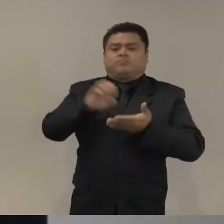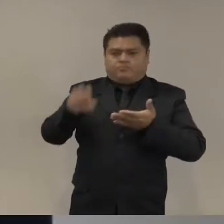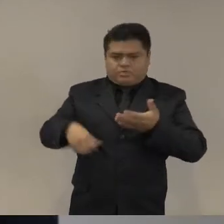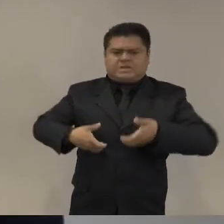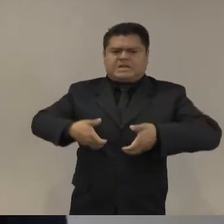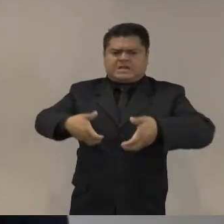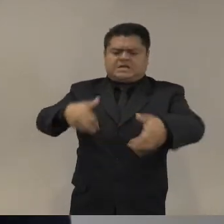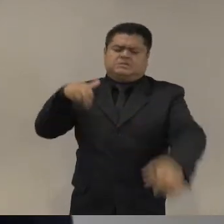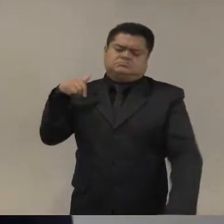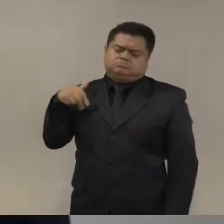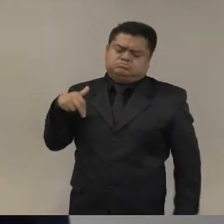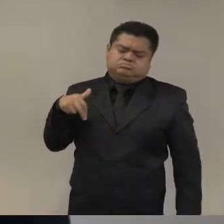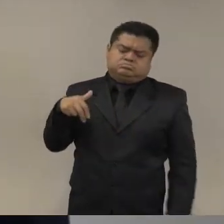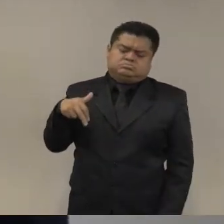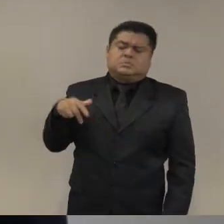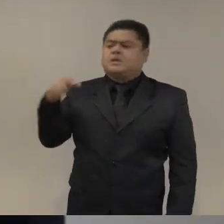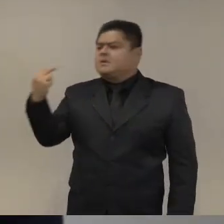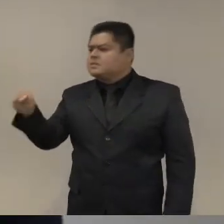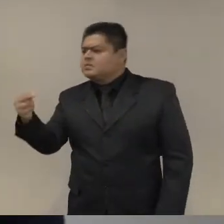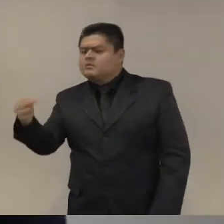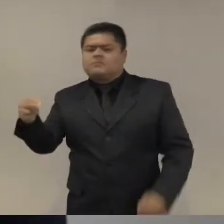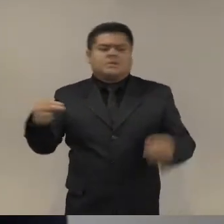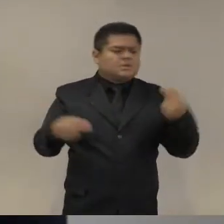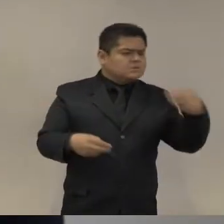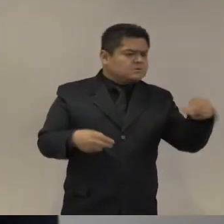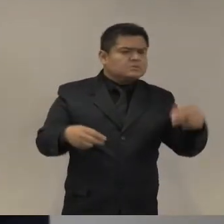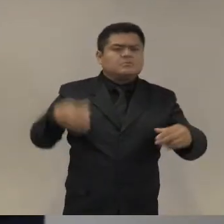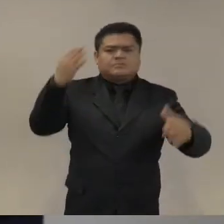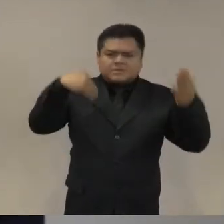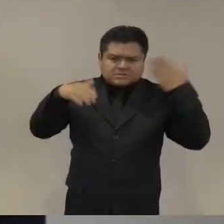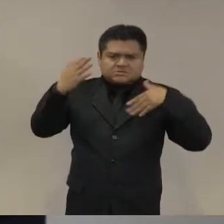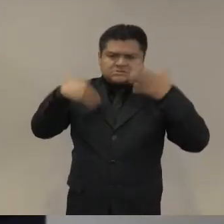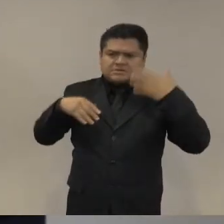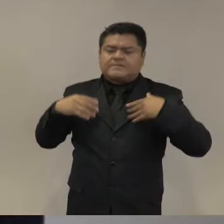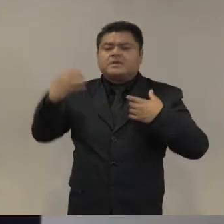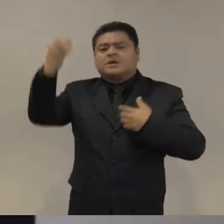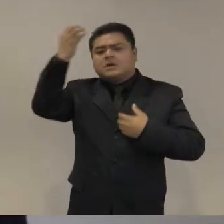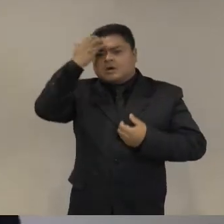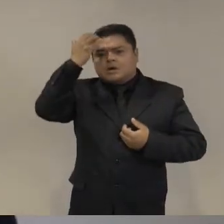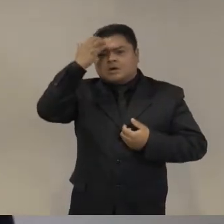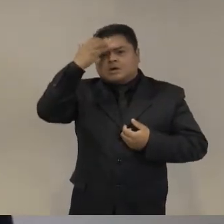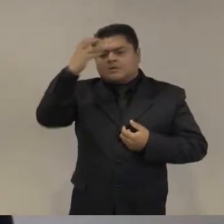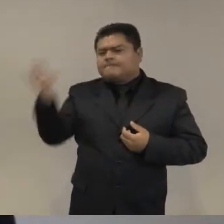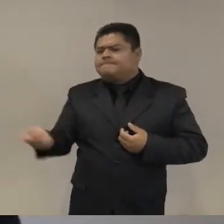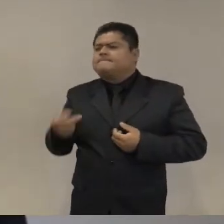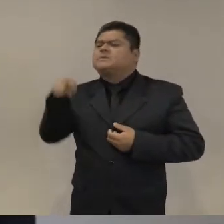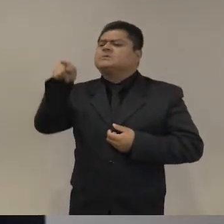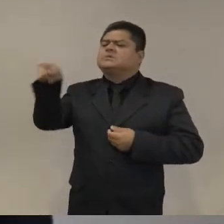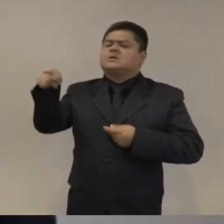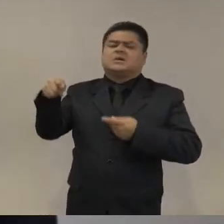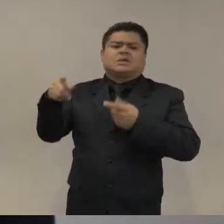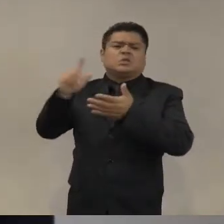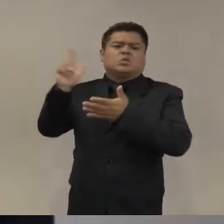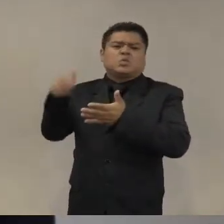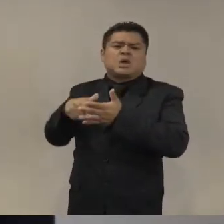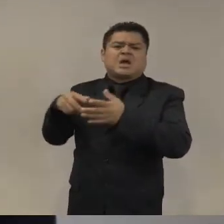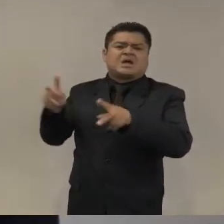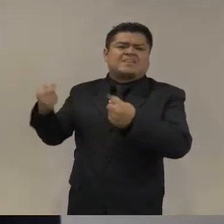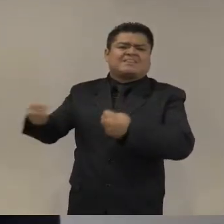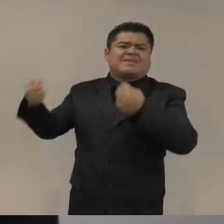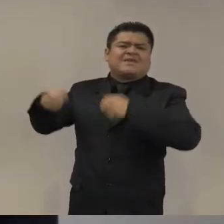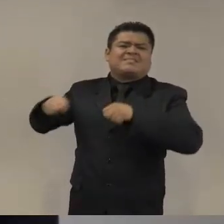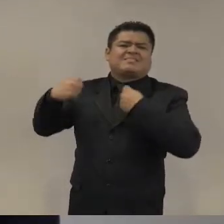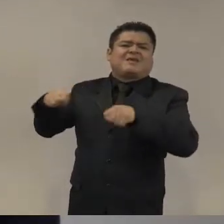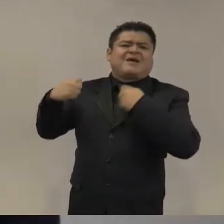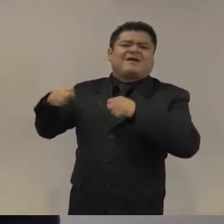una calle y saber los nombres de todos los que trabajan en las tiendas es algo enorme